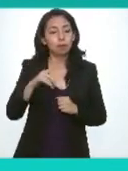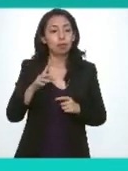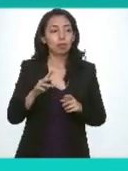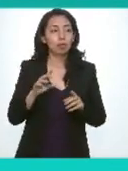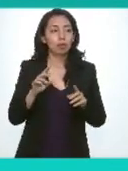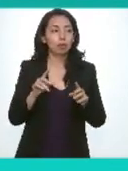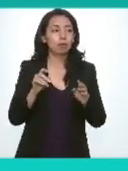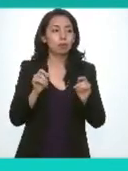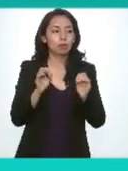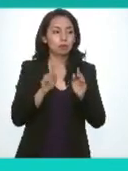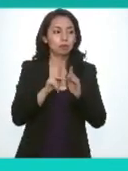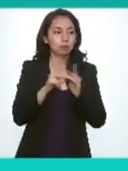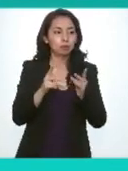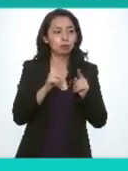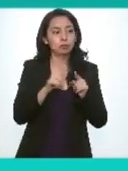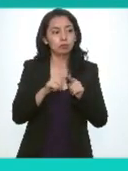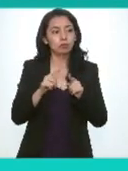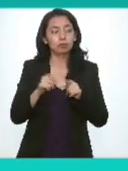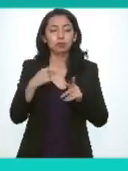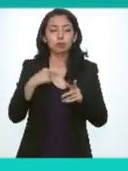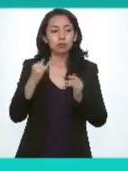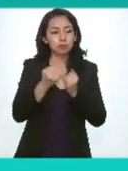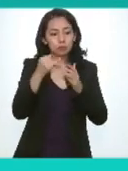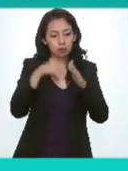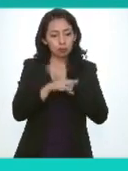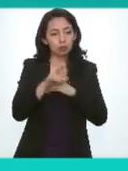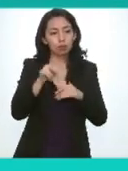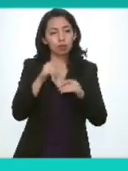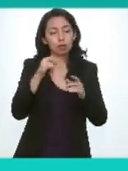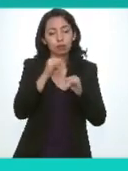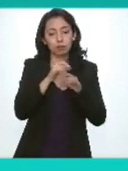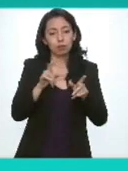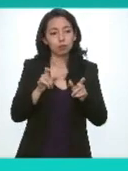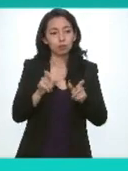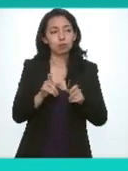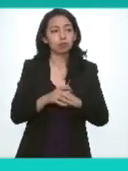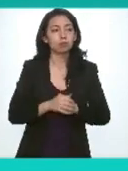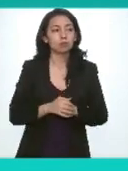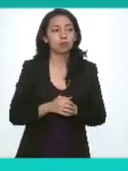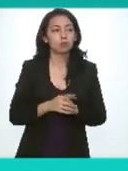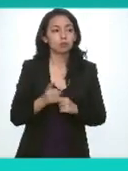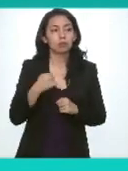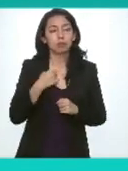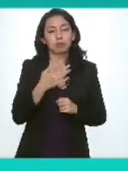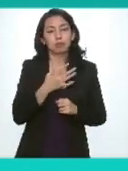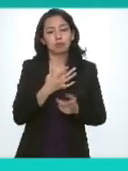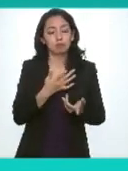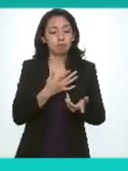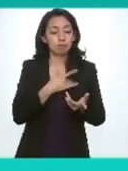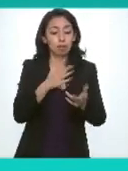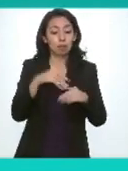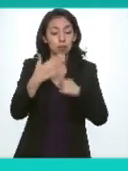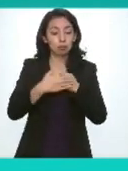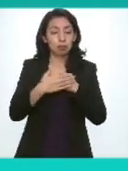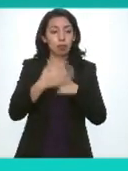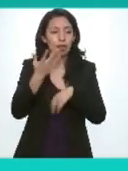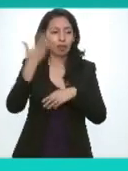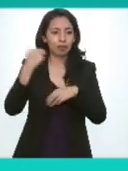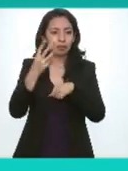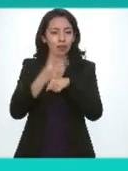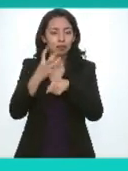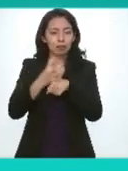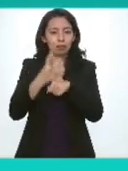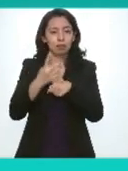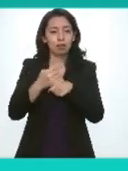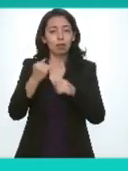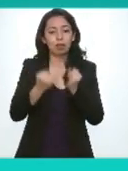de la gaceta del sistema nacional de transparencia acceso a la información pública y protección de datos personales propuesta que fue aprobada en la tercera sesión ordinaria de